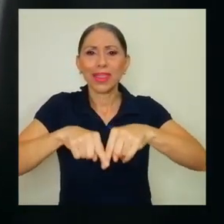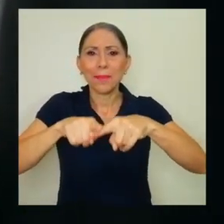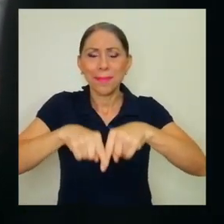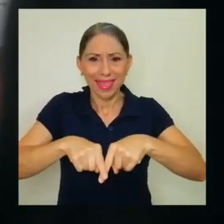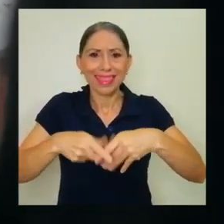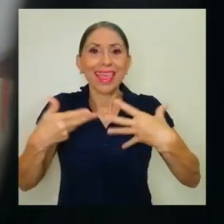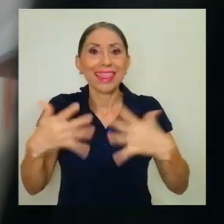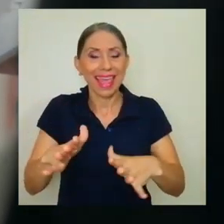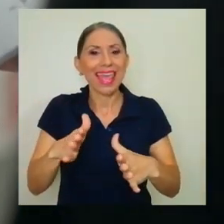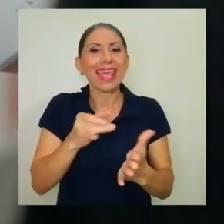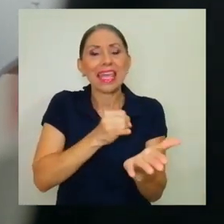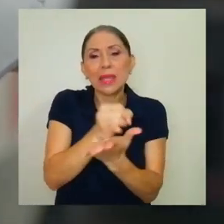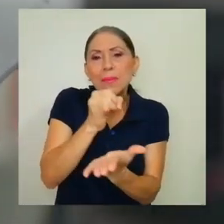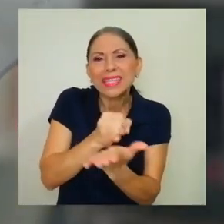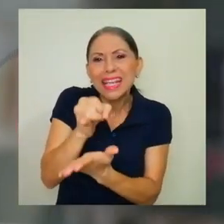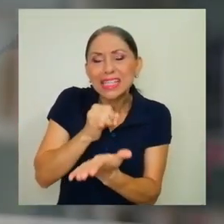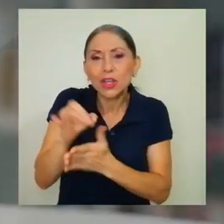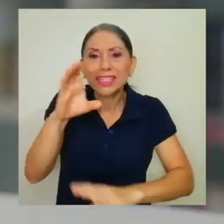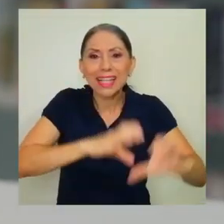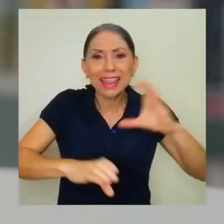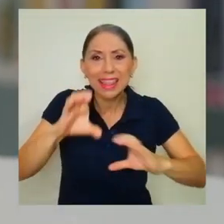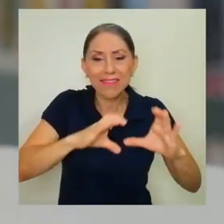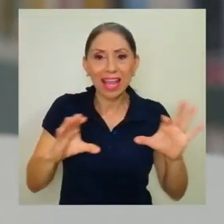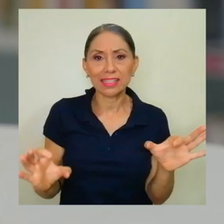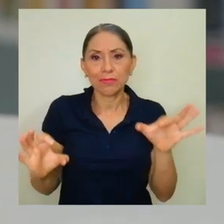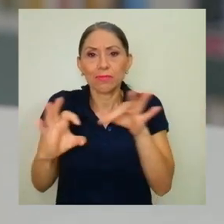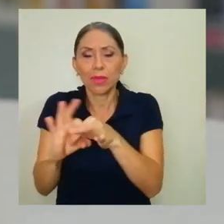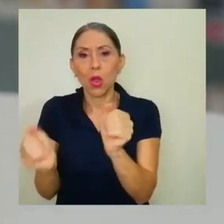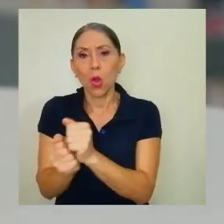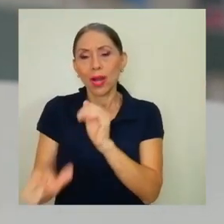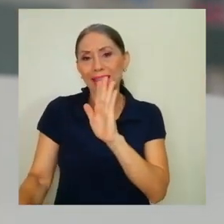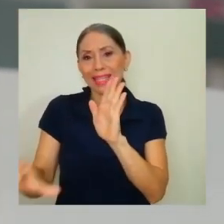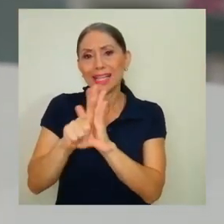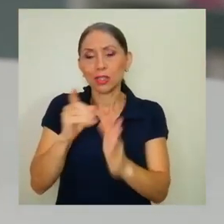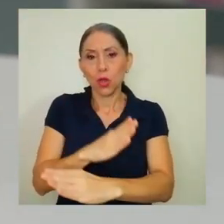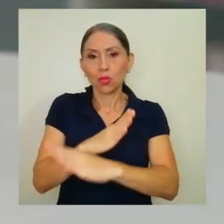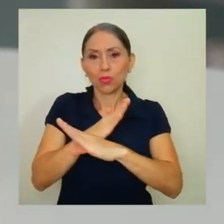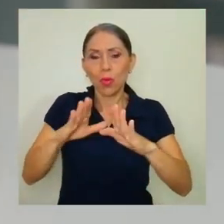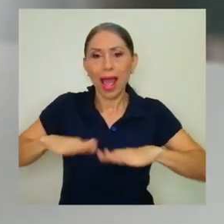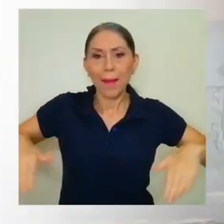de la integración de investigadores científicas y legislación ambiental.